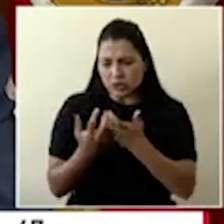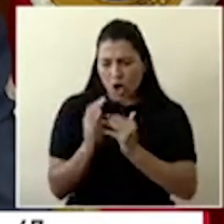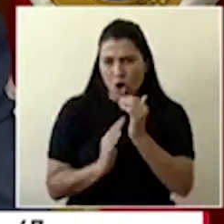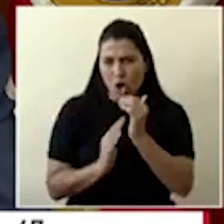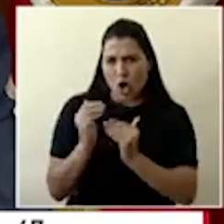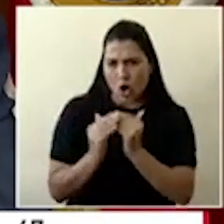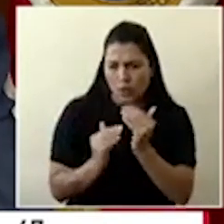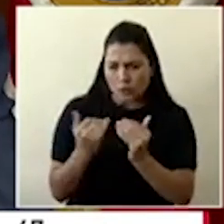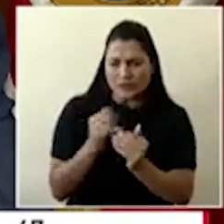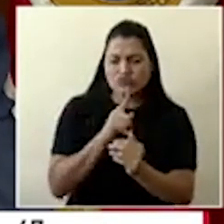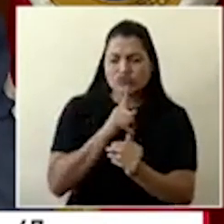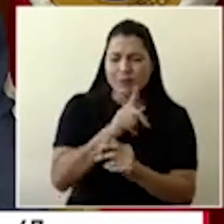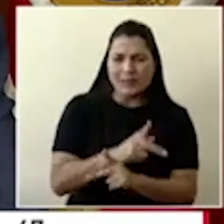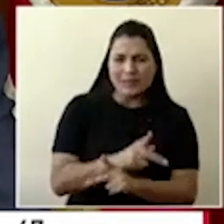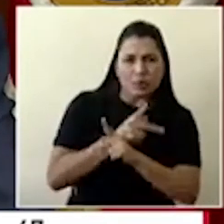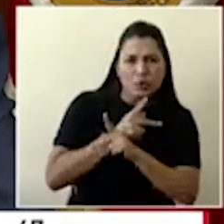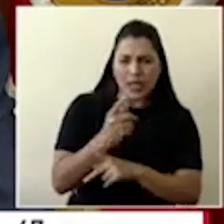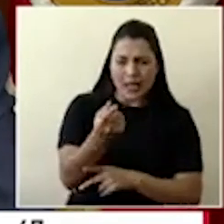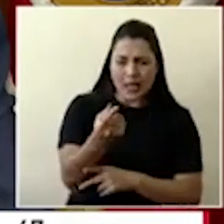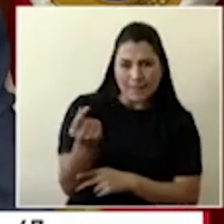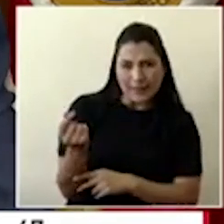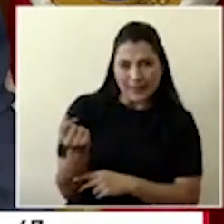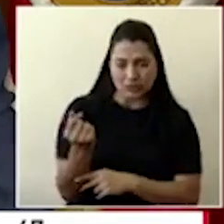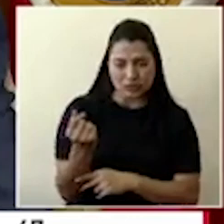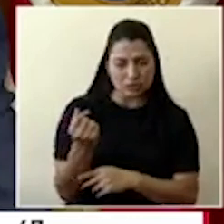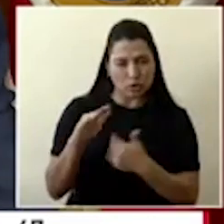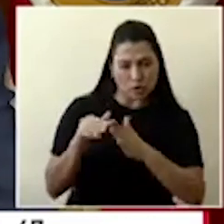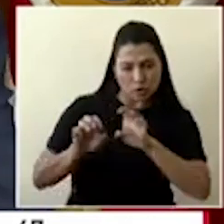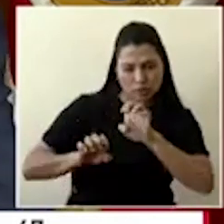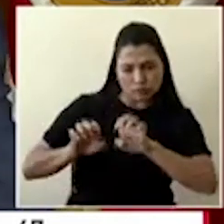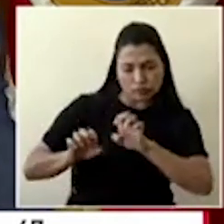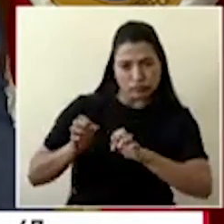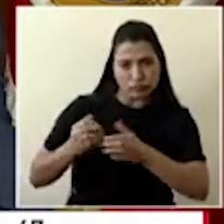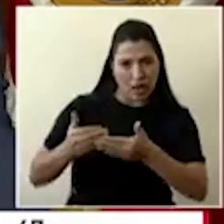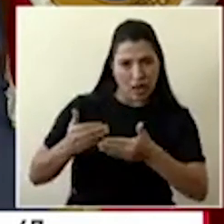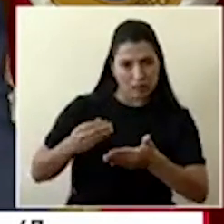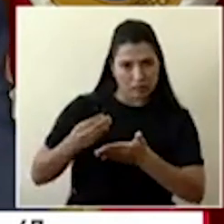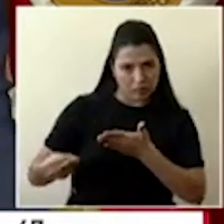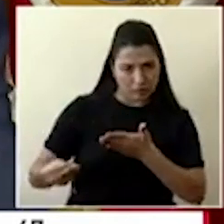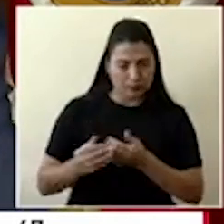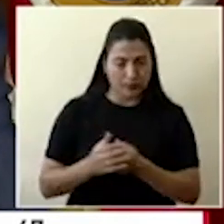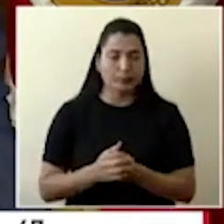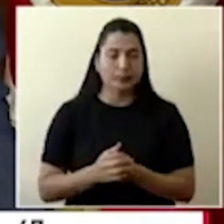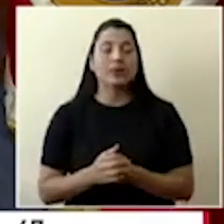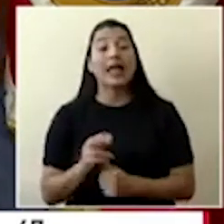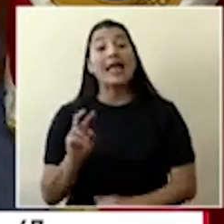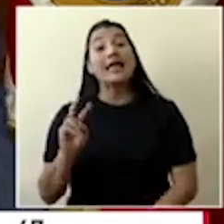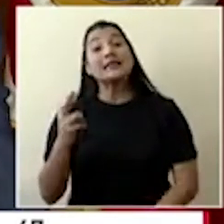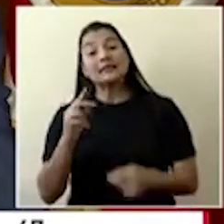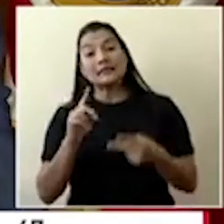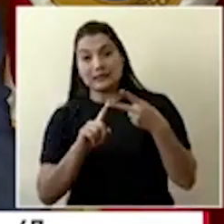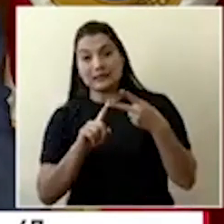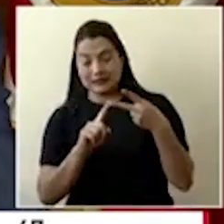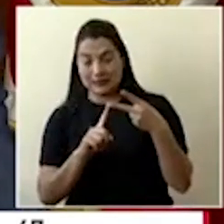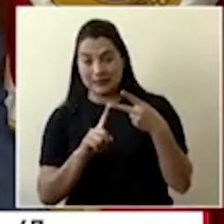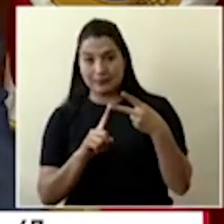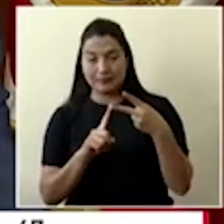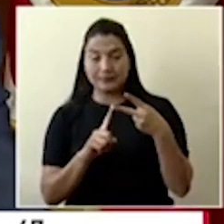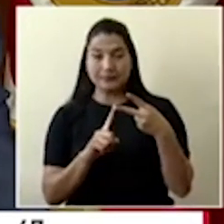de producción y entrega. El segundo punto tiene que ver con la reciente